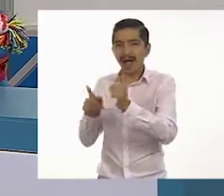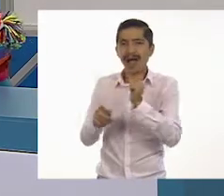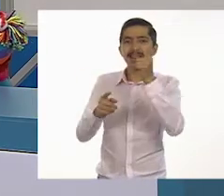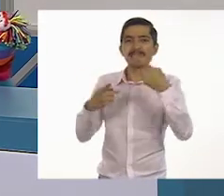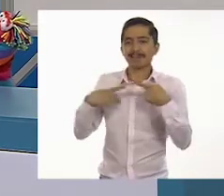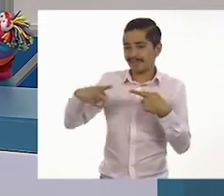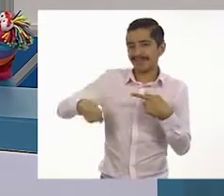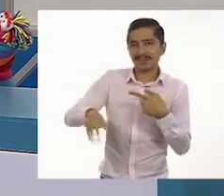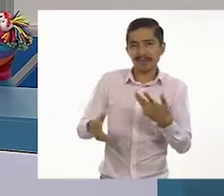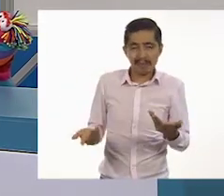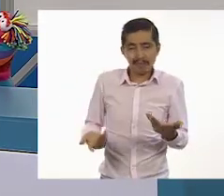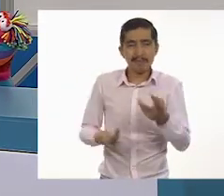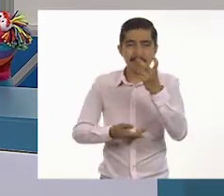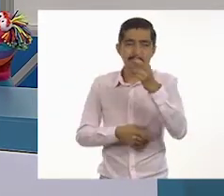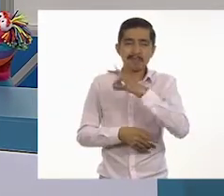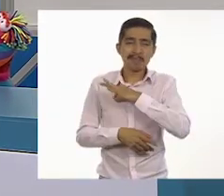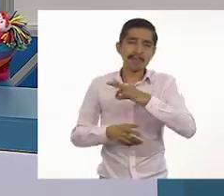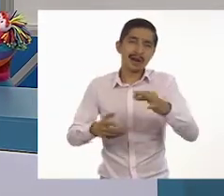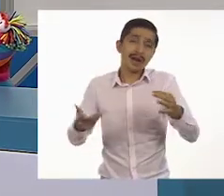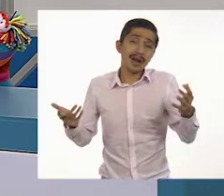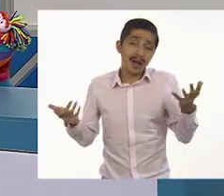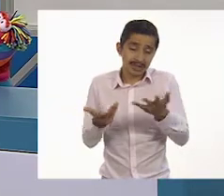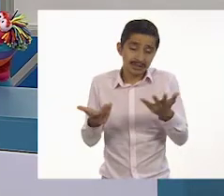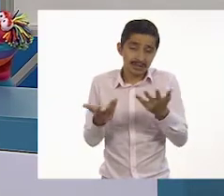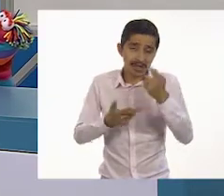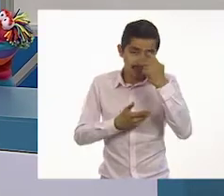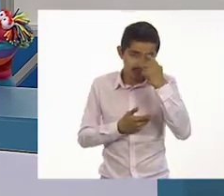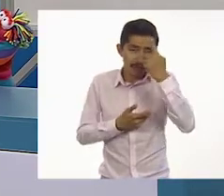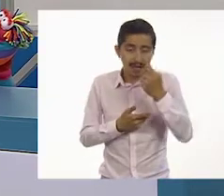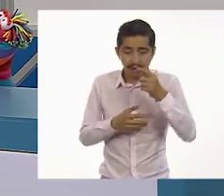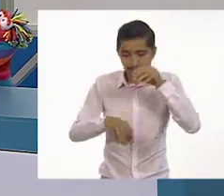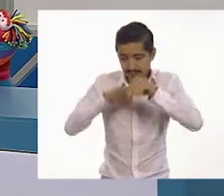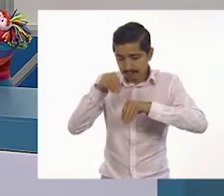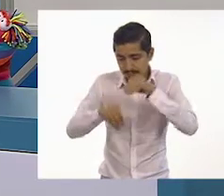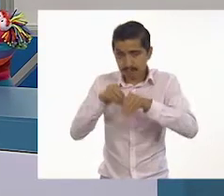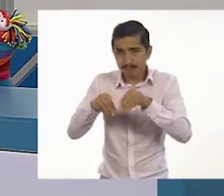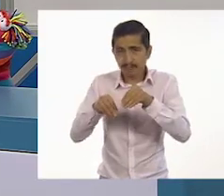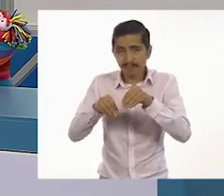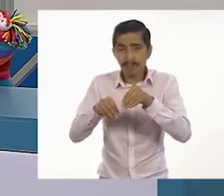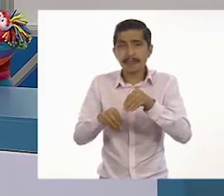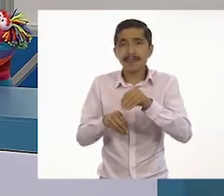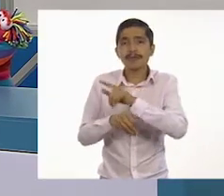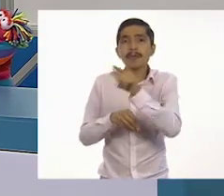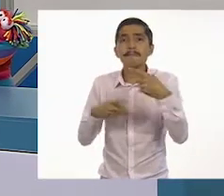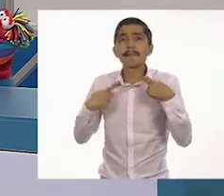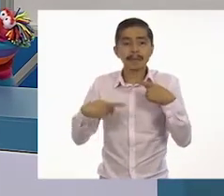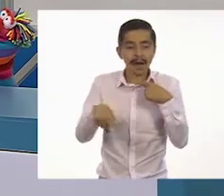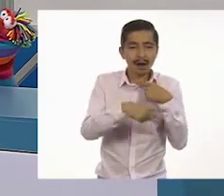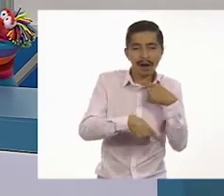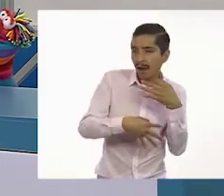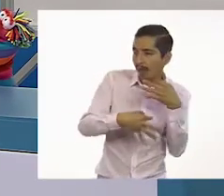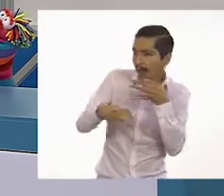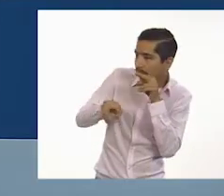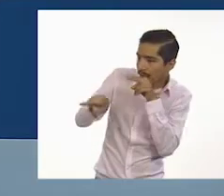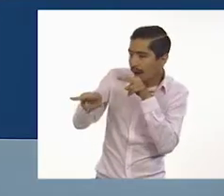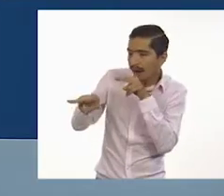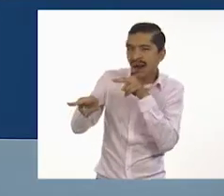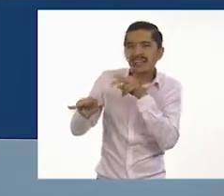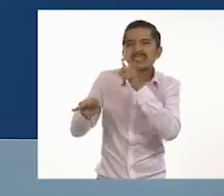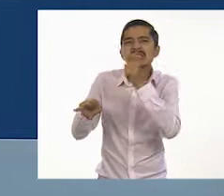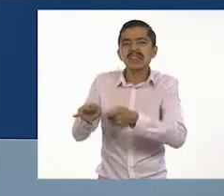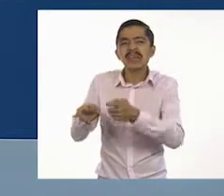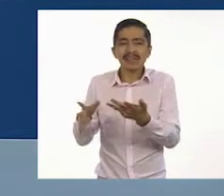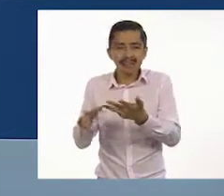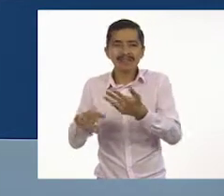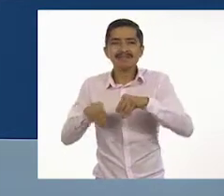más. Por lo tanto, tenemos la capacidad de poder crear un O y así captar la atención de las personas a quienes está destinado.